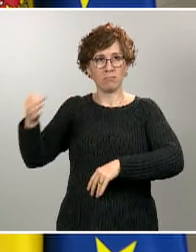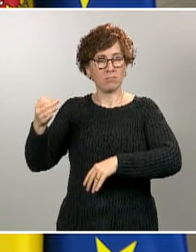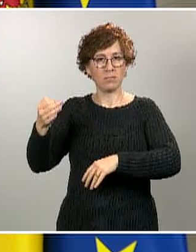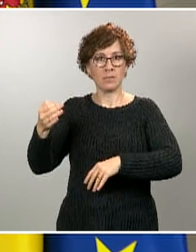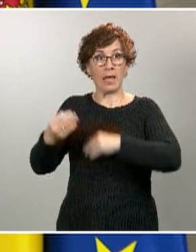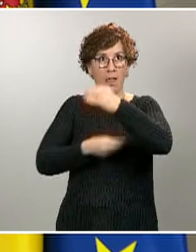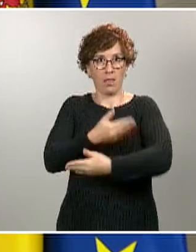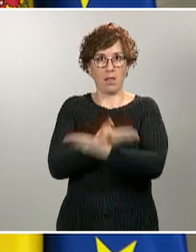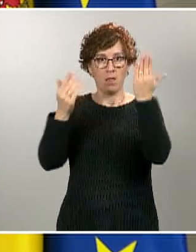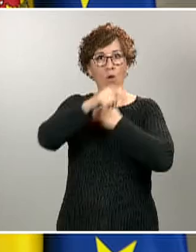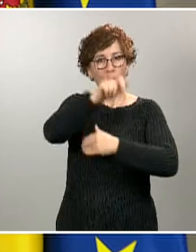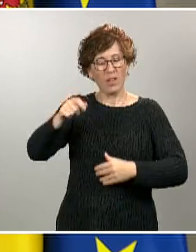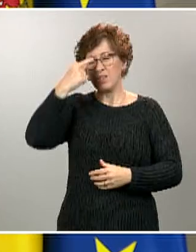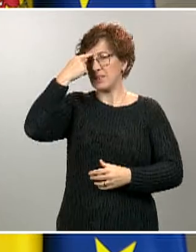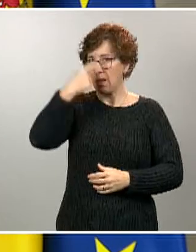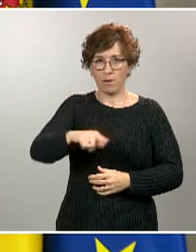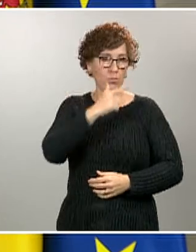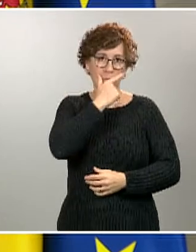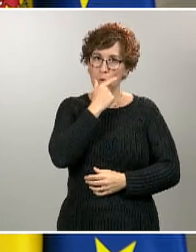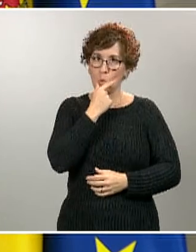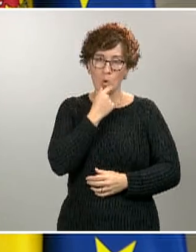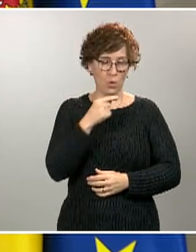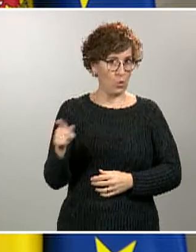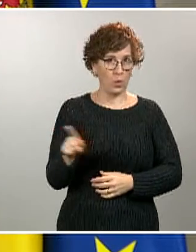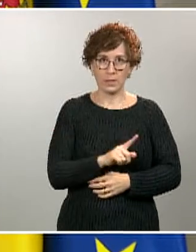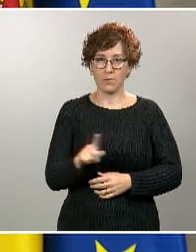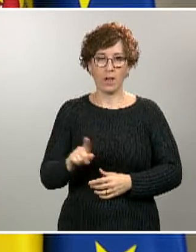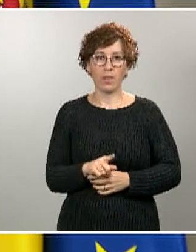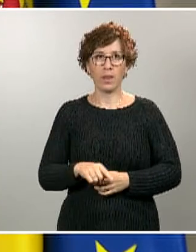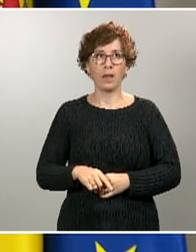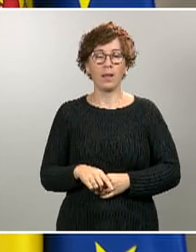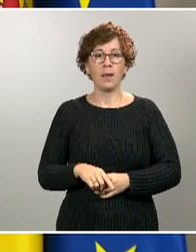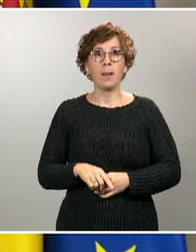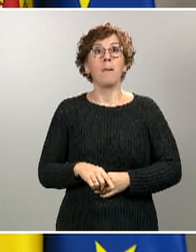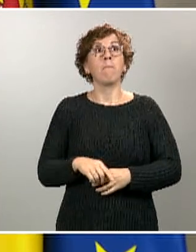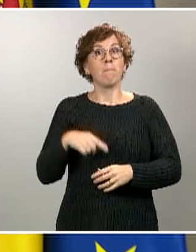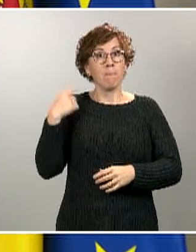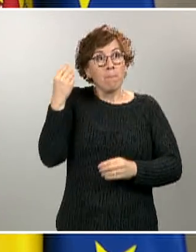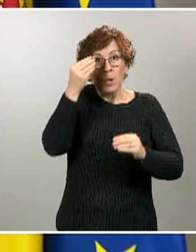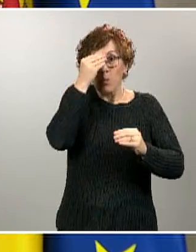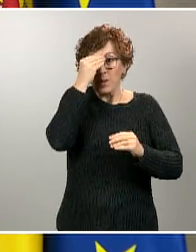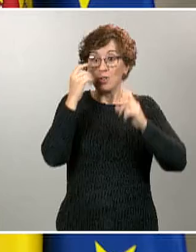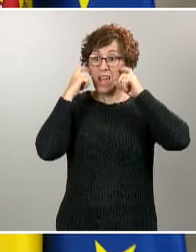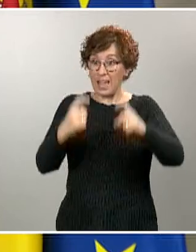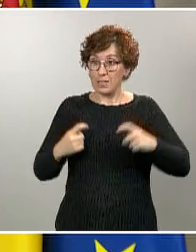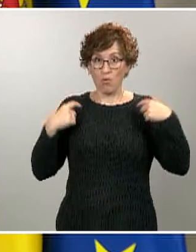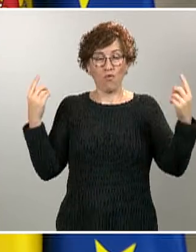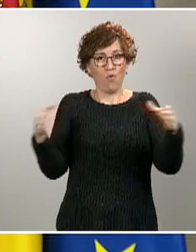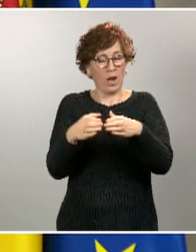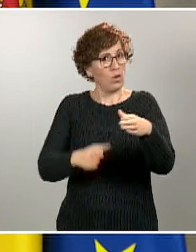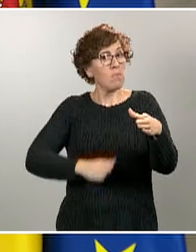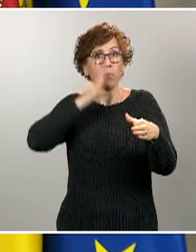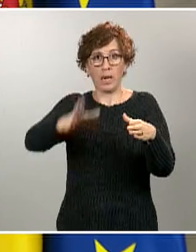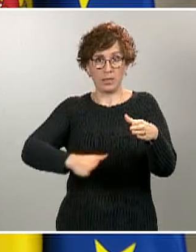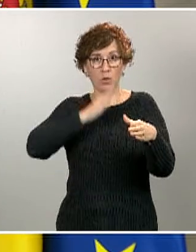fácil. Esto no es nada fácil. Creo que vamos viendo los frutos de este esfuerzo colectivo impresionante del conjunto de la ciudadanía